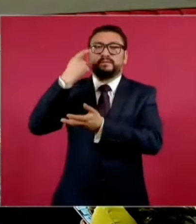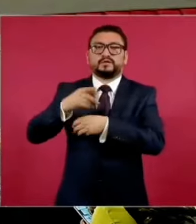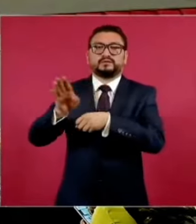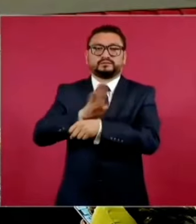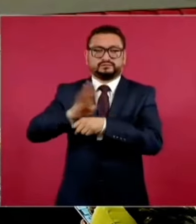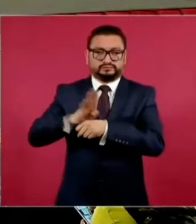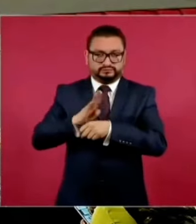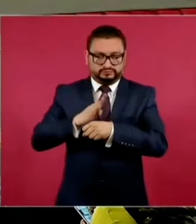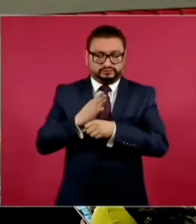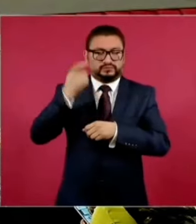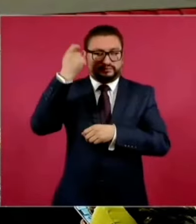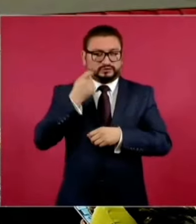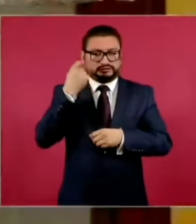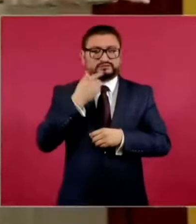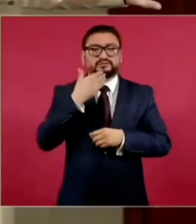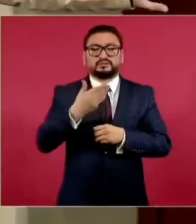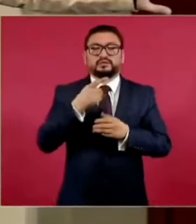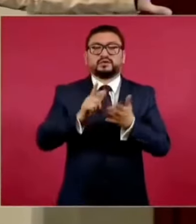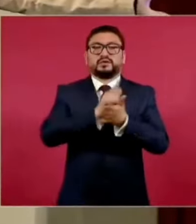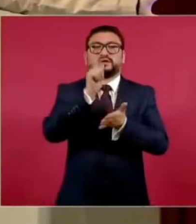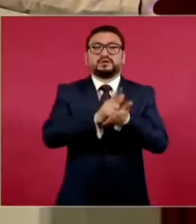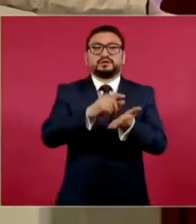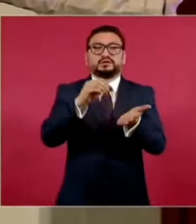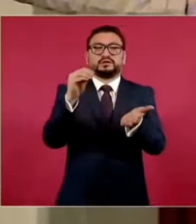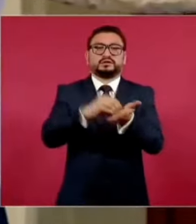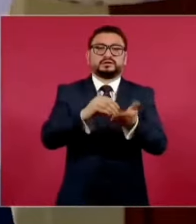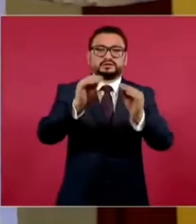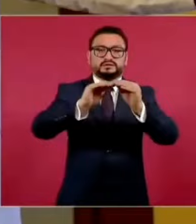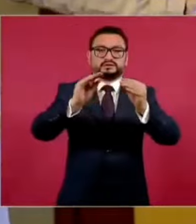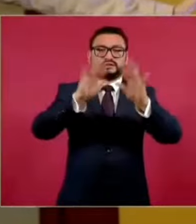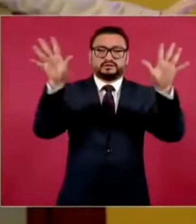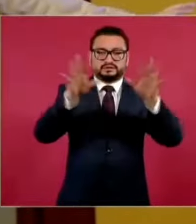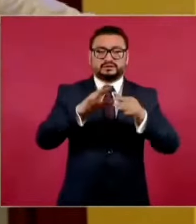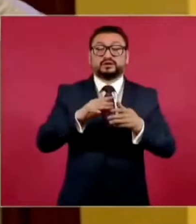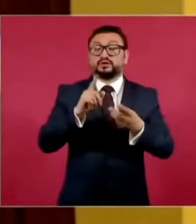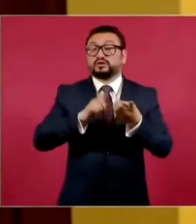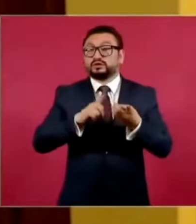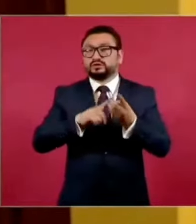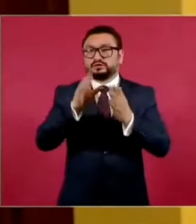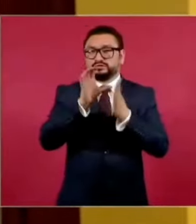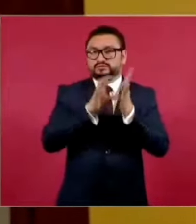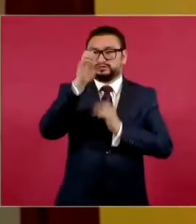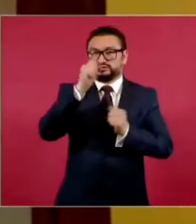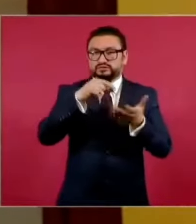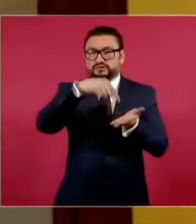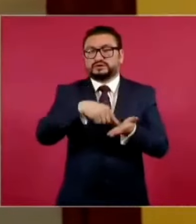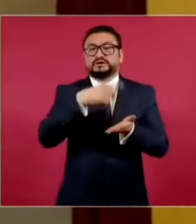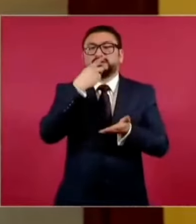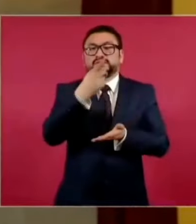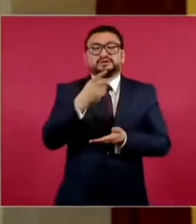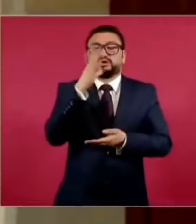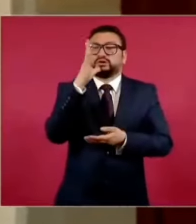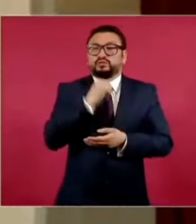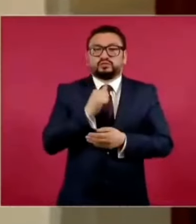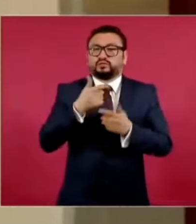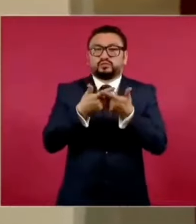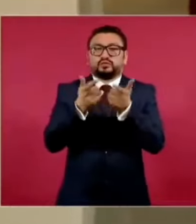Pero se establece claramente, ya no en la ley como sucedió, sino en la Constitución, que no puede haber